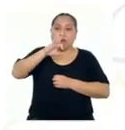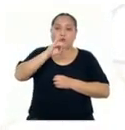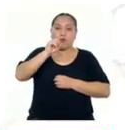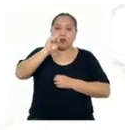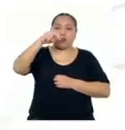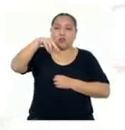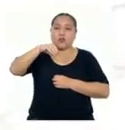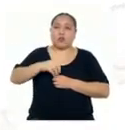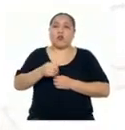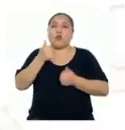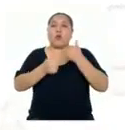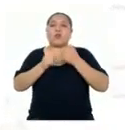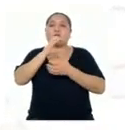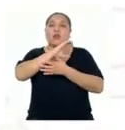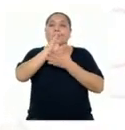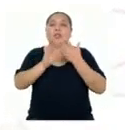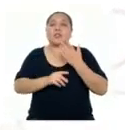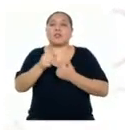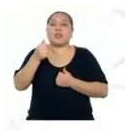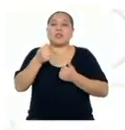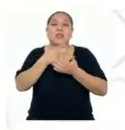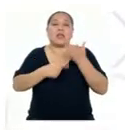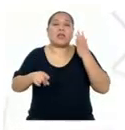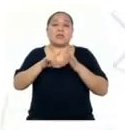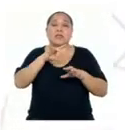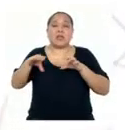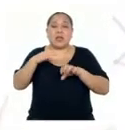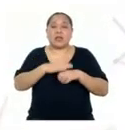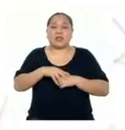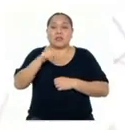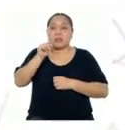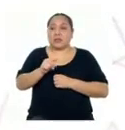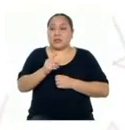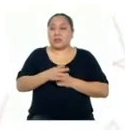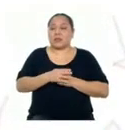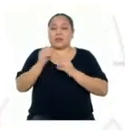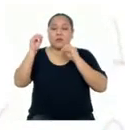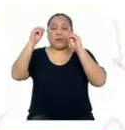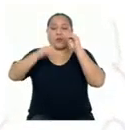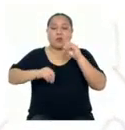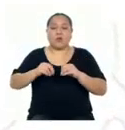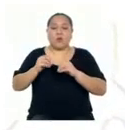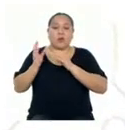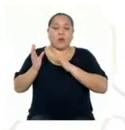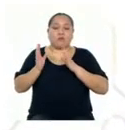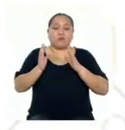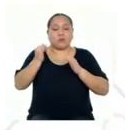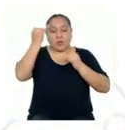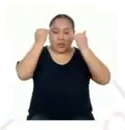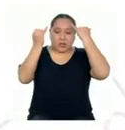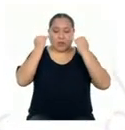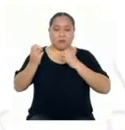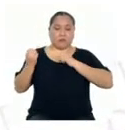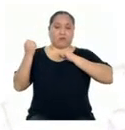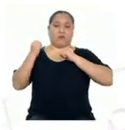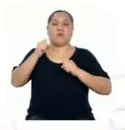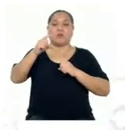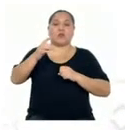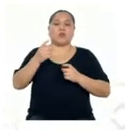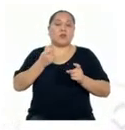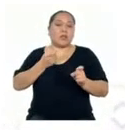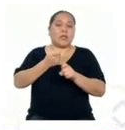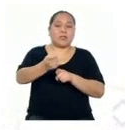aplicaciones. Con ello, elaborar una argumentación para tomar una posición informada sobre su impacto en la salud,